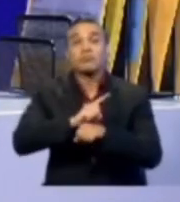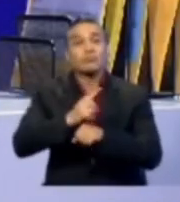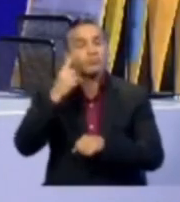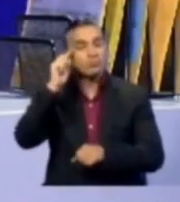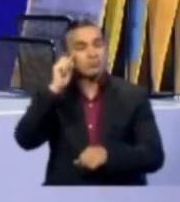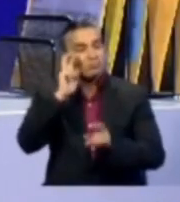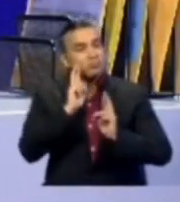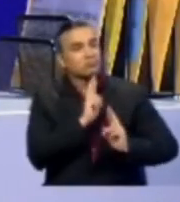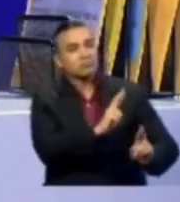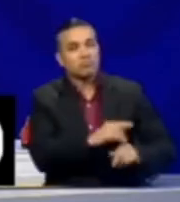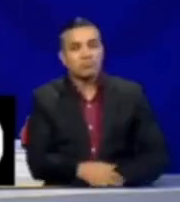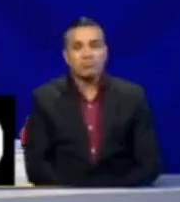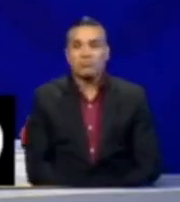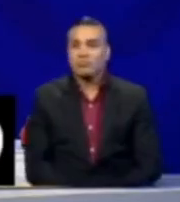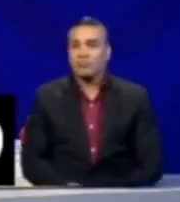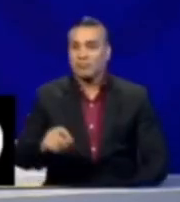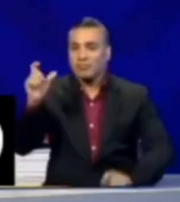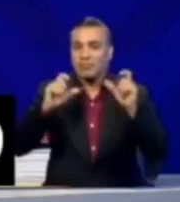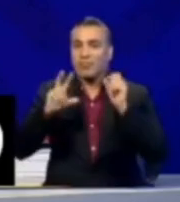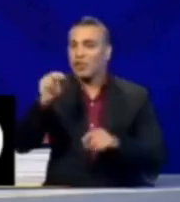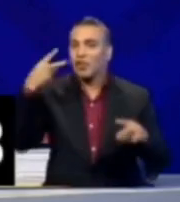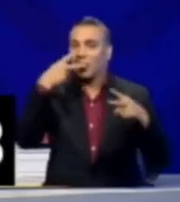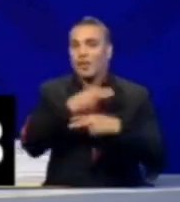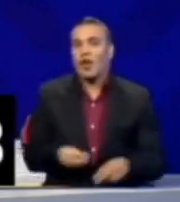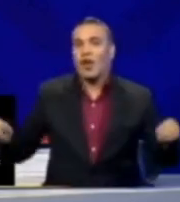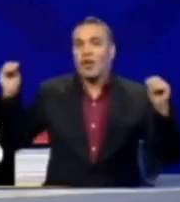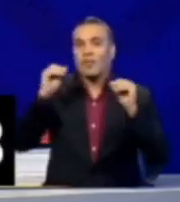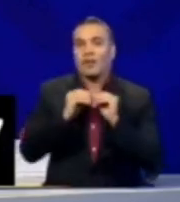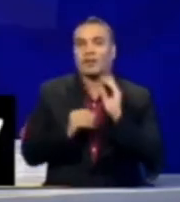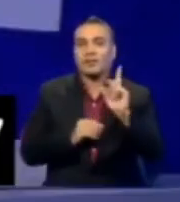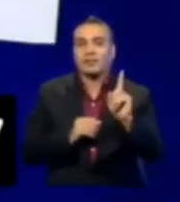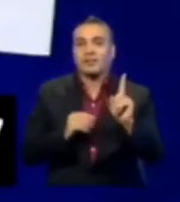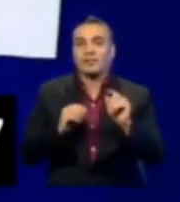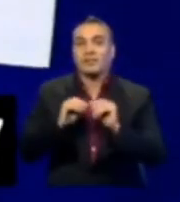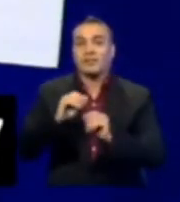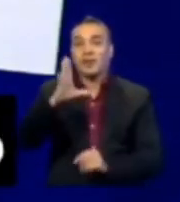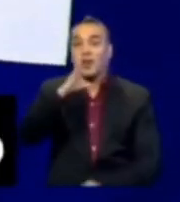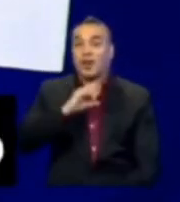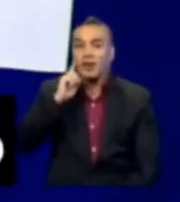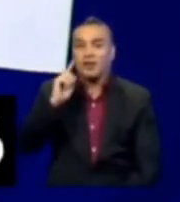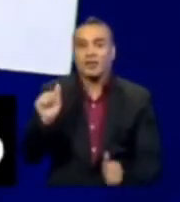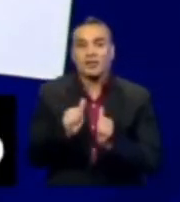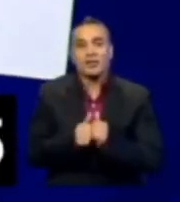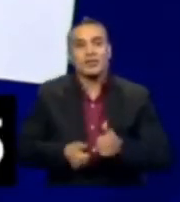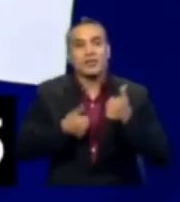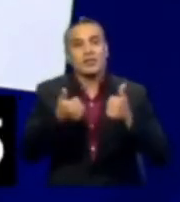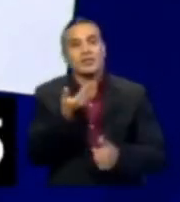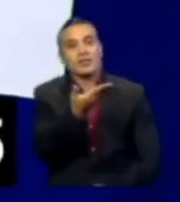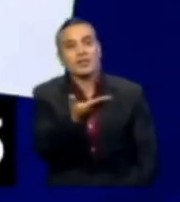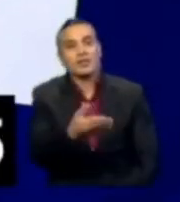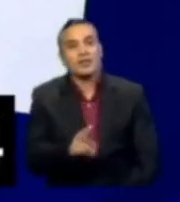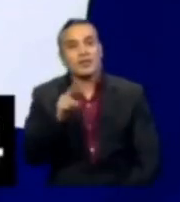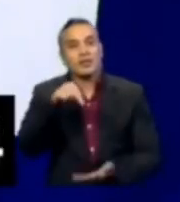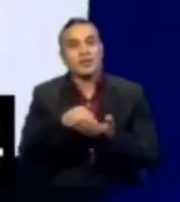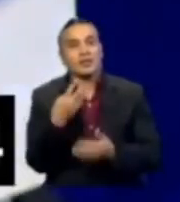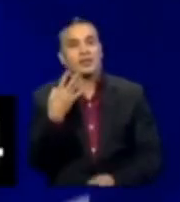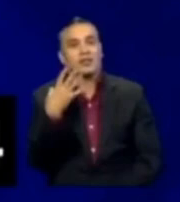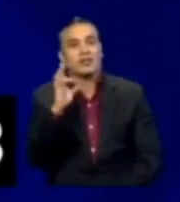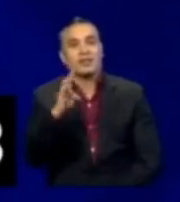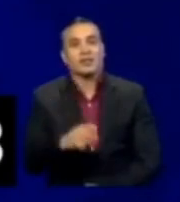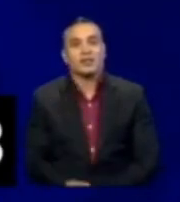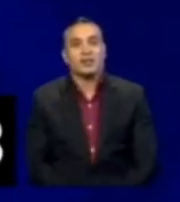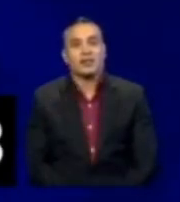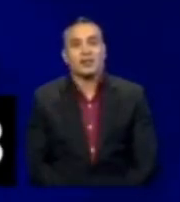para interpelar. Andrés, no mientas otra vez. Aquí está Correa con el candidato de ustedes en el 2017.